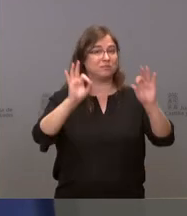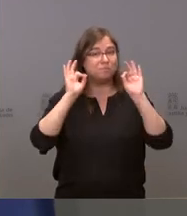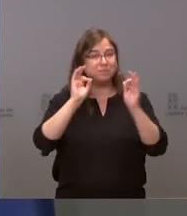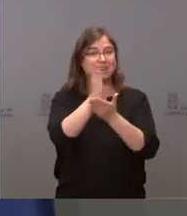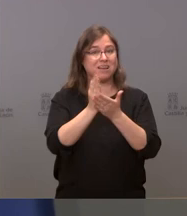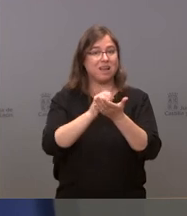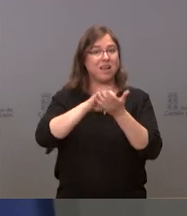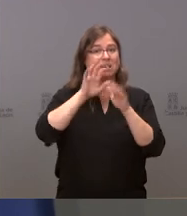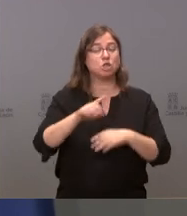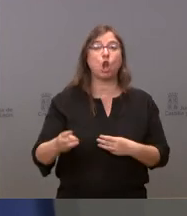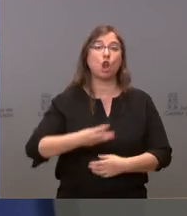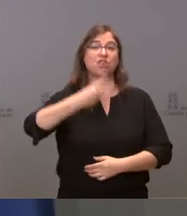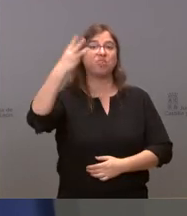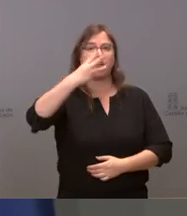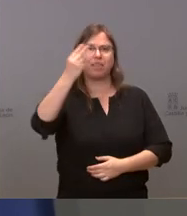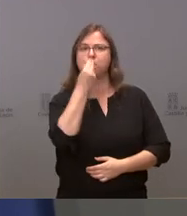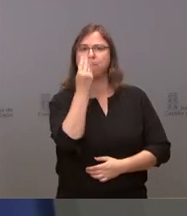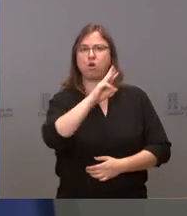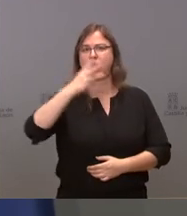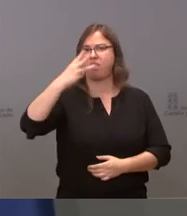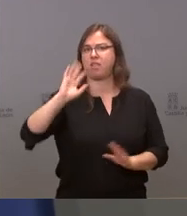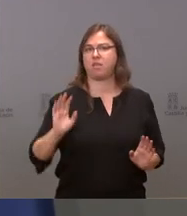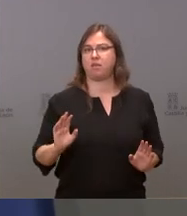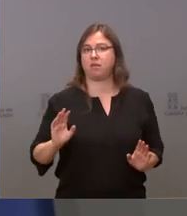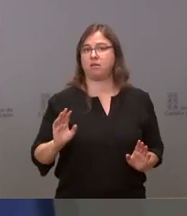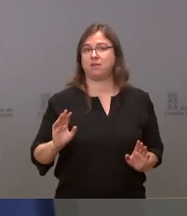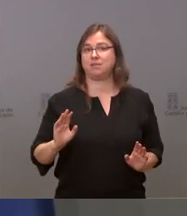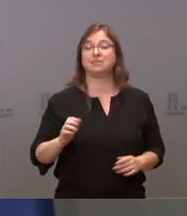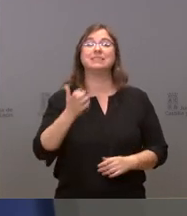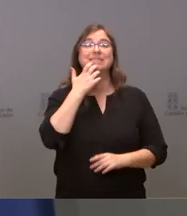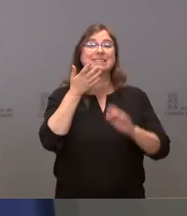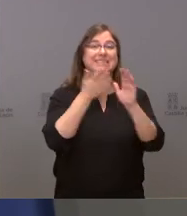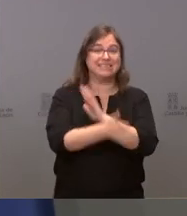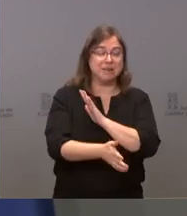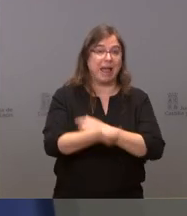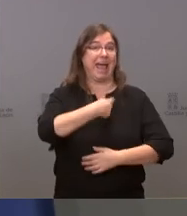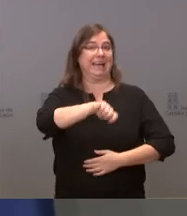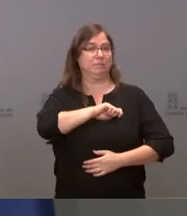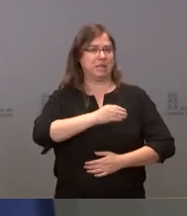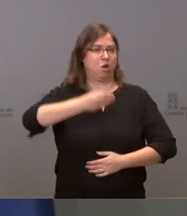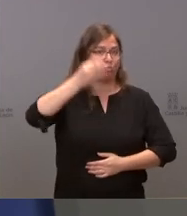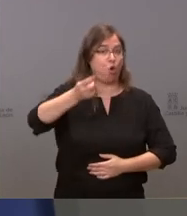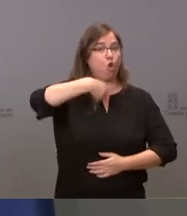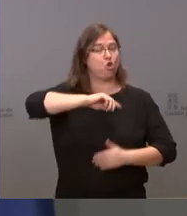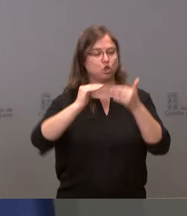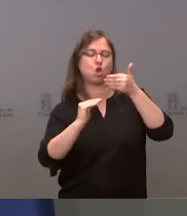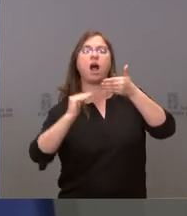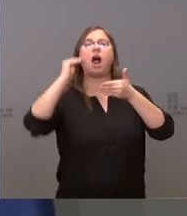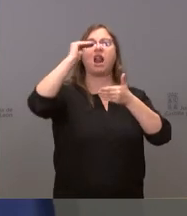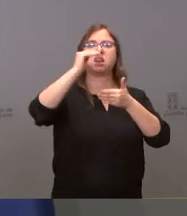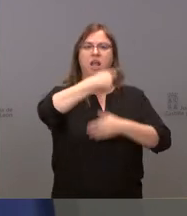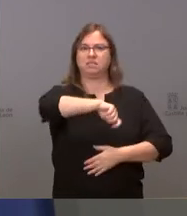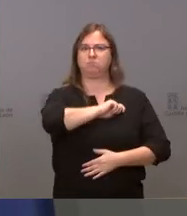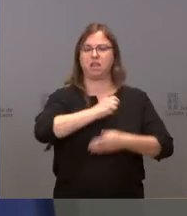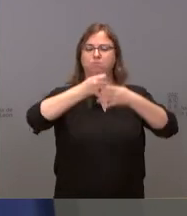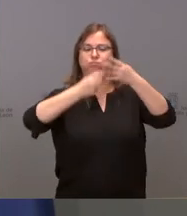somos los terceros mejores de uno de los mejores. Es decir, estamos en la parte alta, alta de vacunación